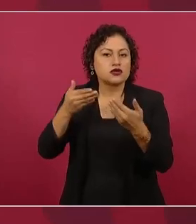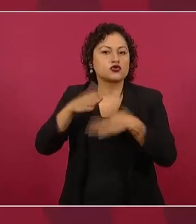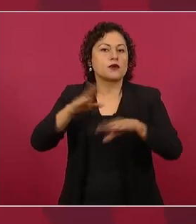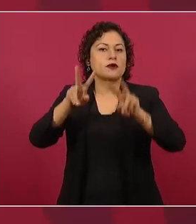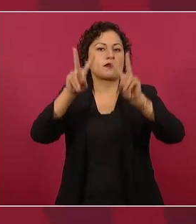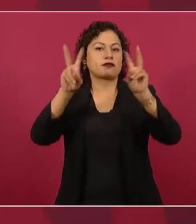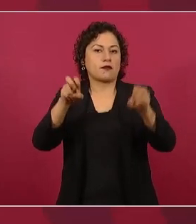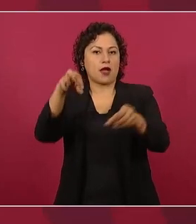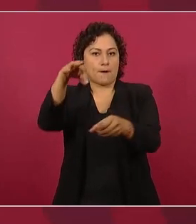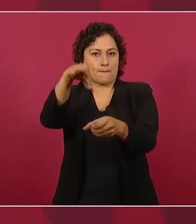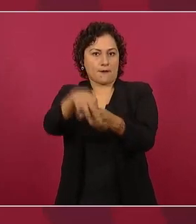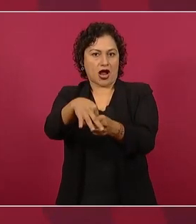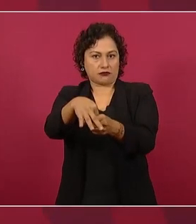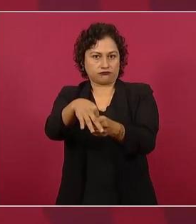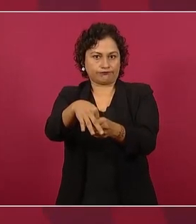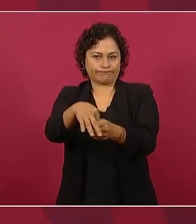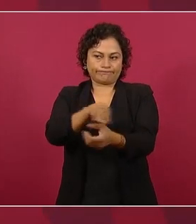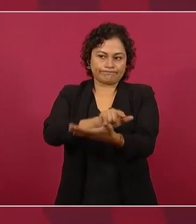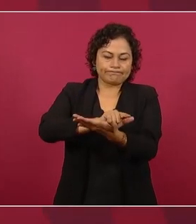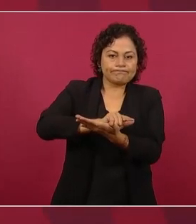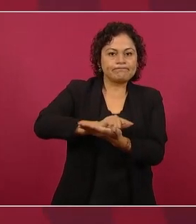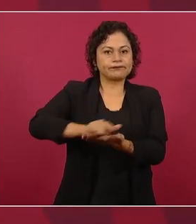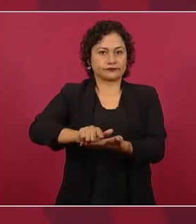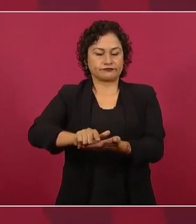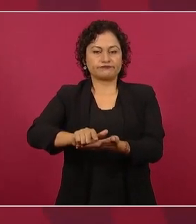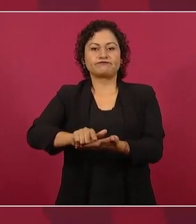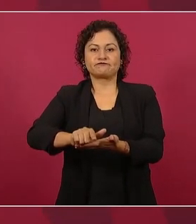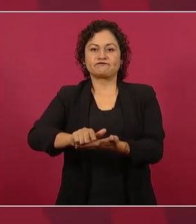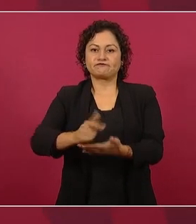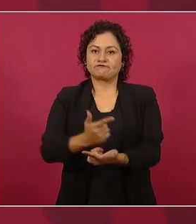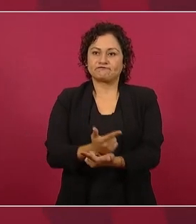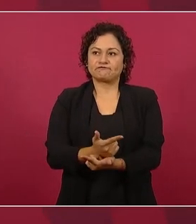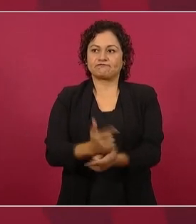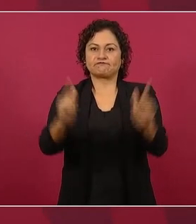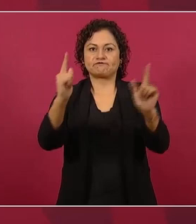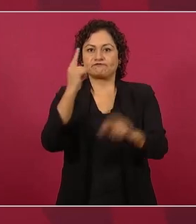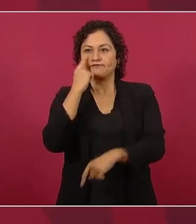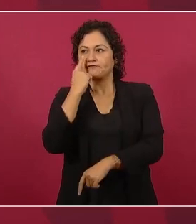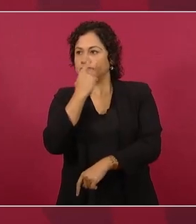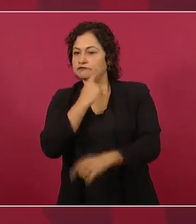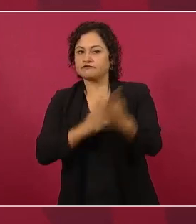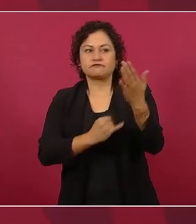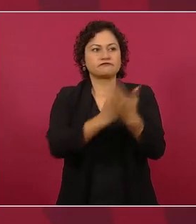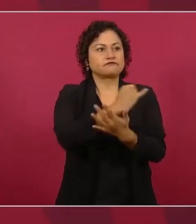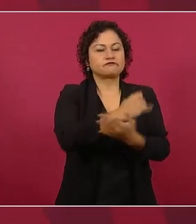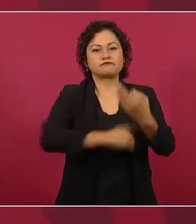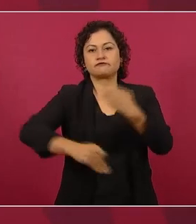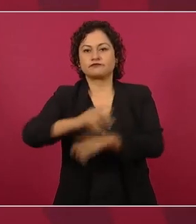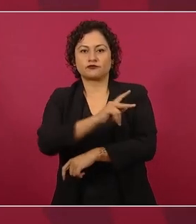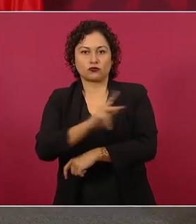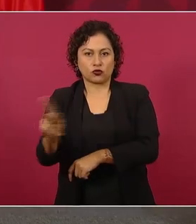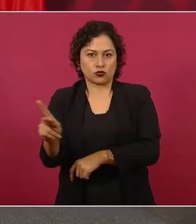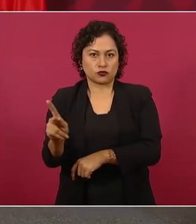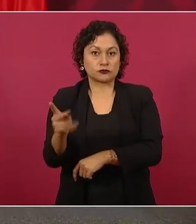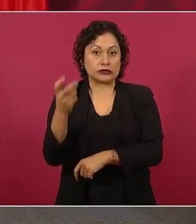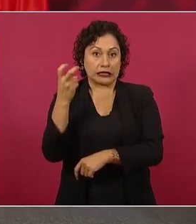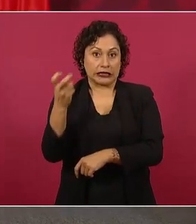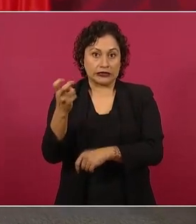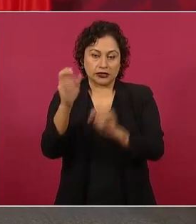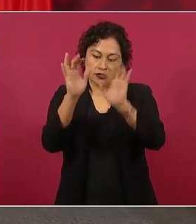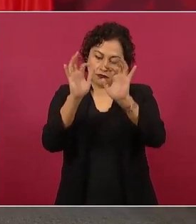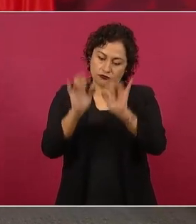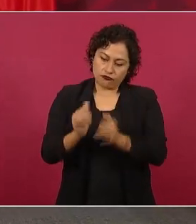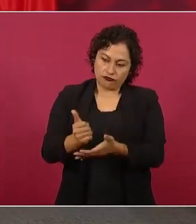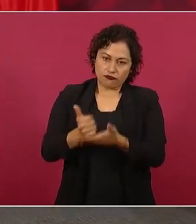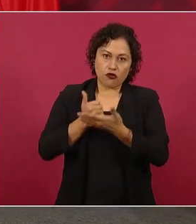libres y que dejemos atrás de una vez y para siempre la historia